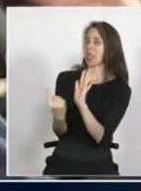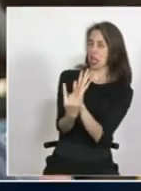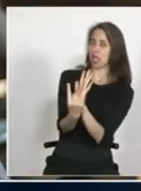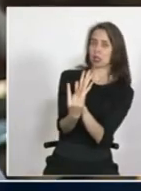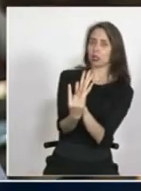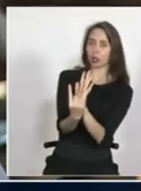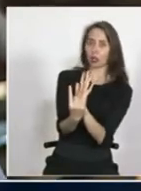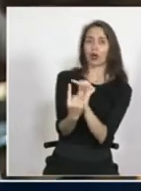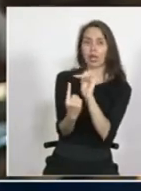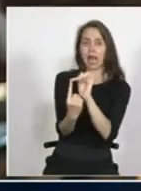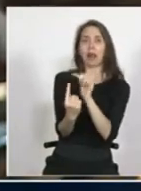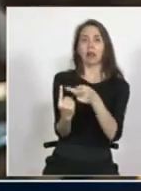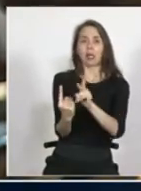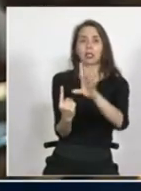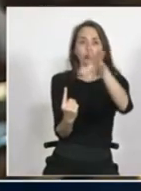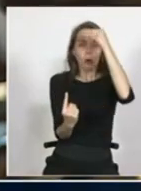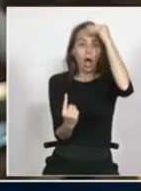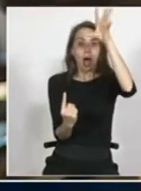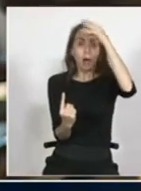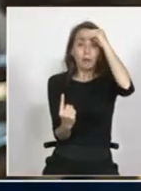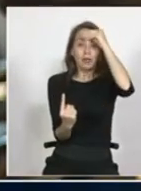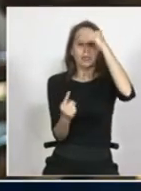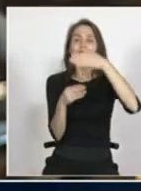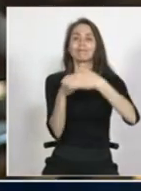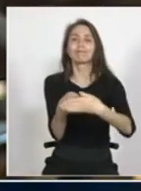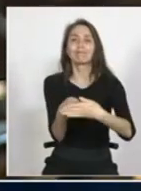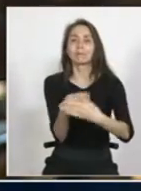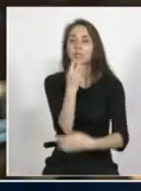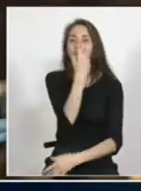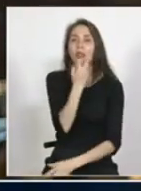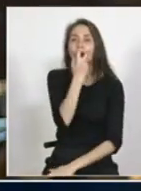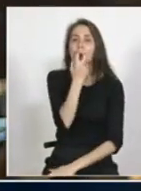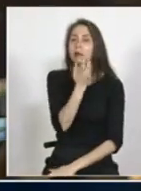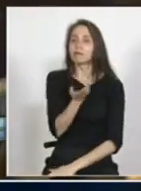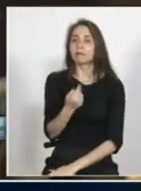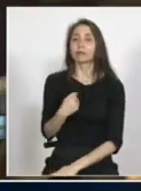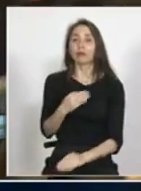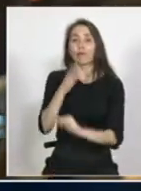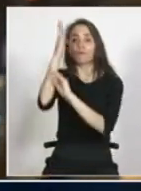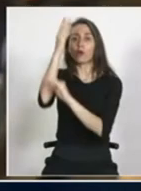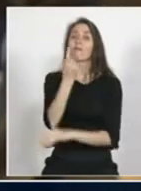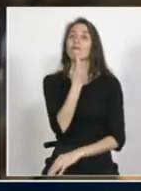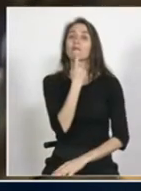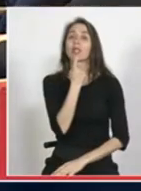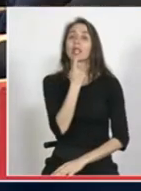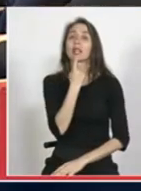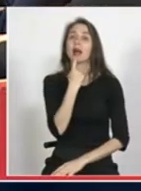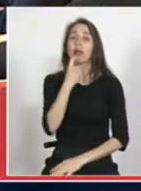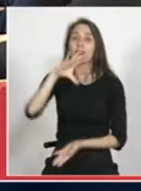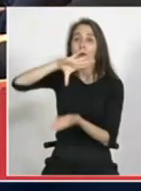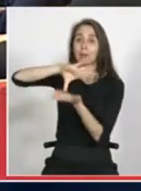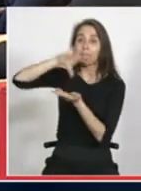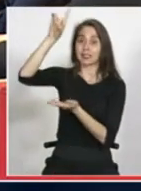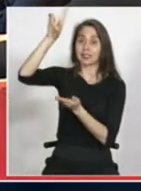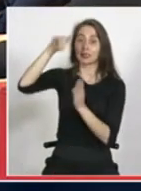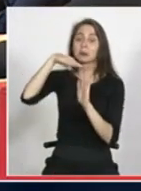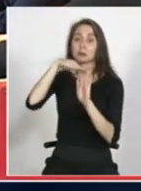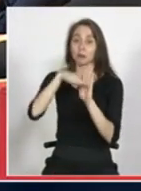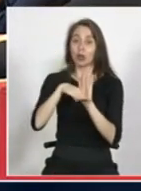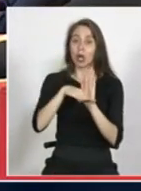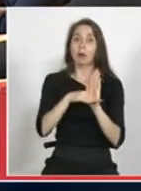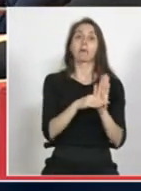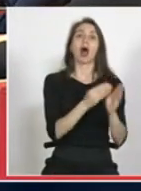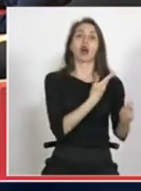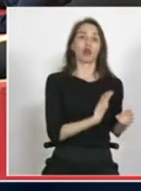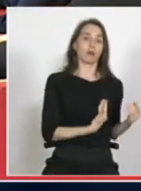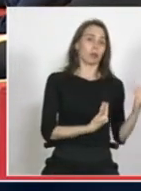aprender, está dada por la barrera del lenguaje. Y eso hoy día no existe. Me tocó estar en Finlandia por un programa, una misión oficial,